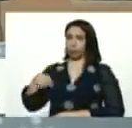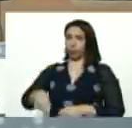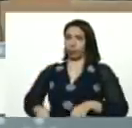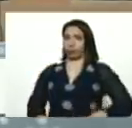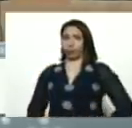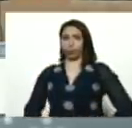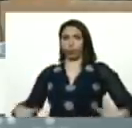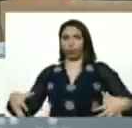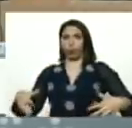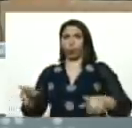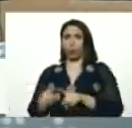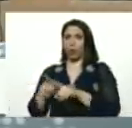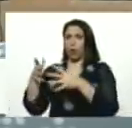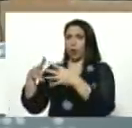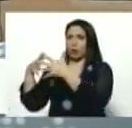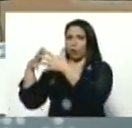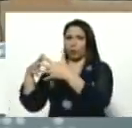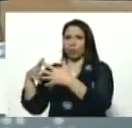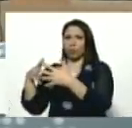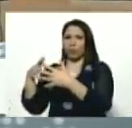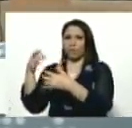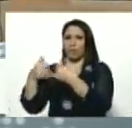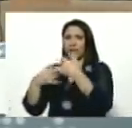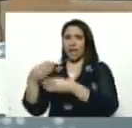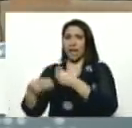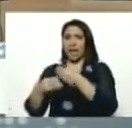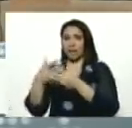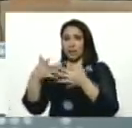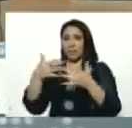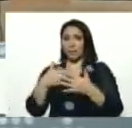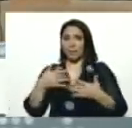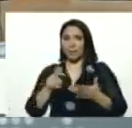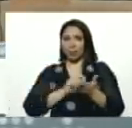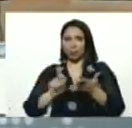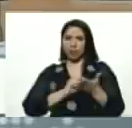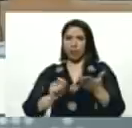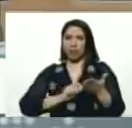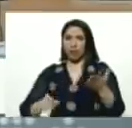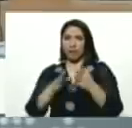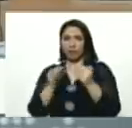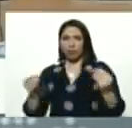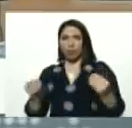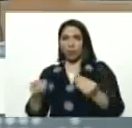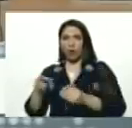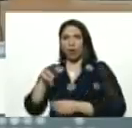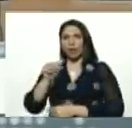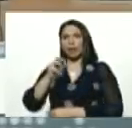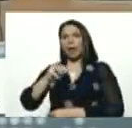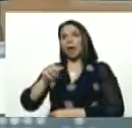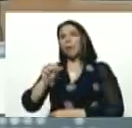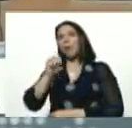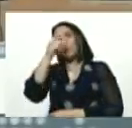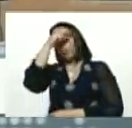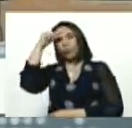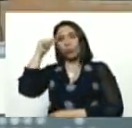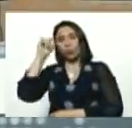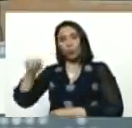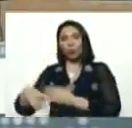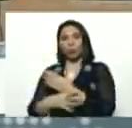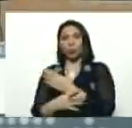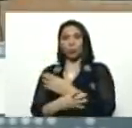bufetes de los gringos, que al final le hacen los papeles, le escriben todo, al Ramos Alú, al Julio Borges y al Guaidó,